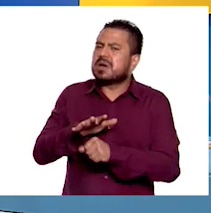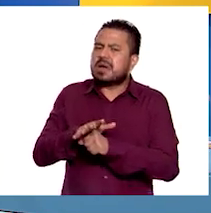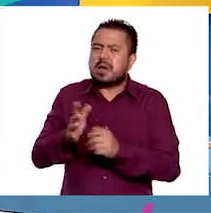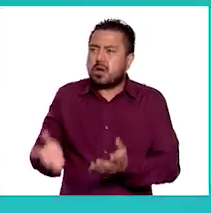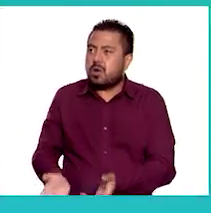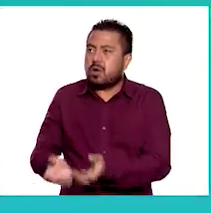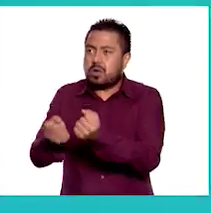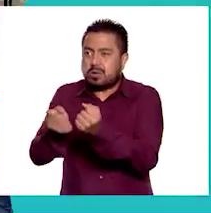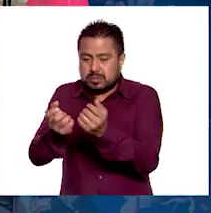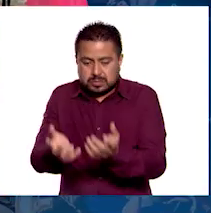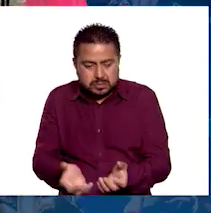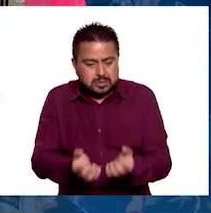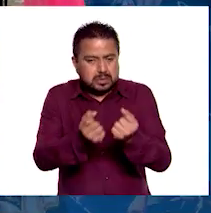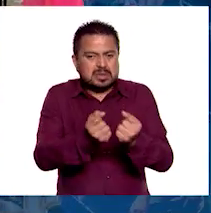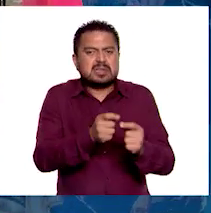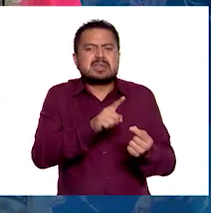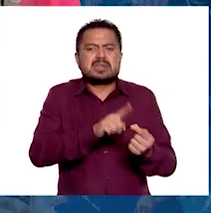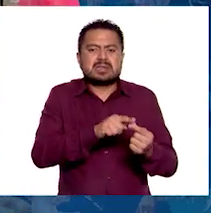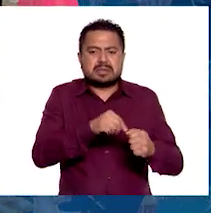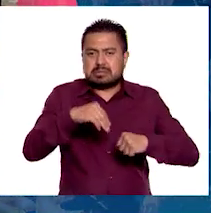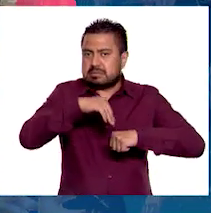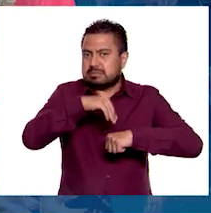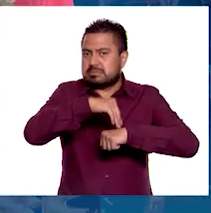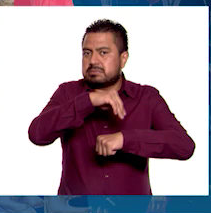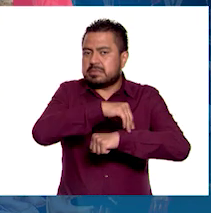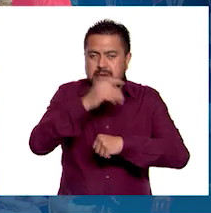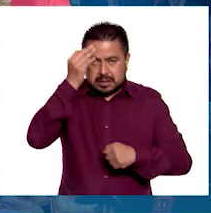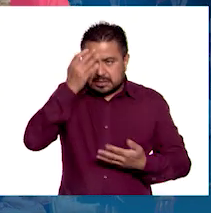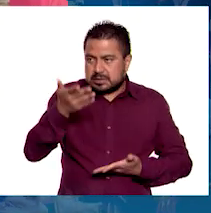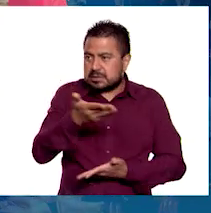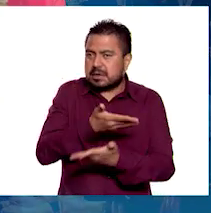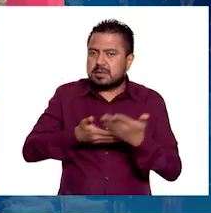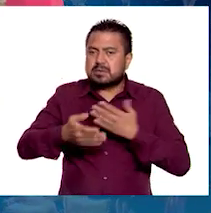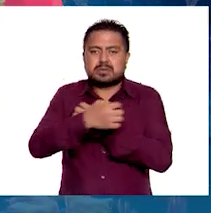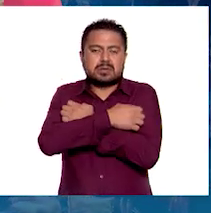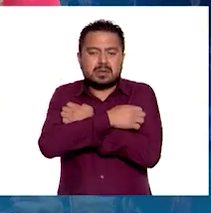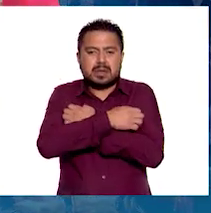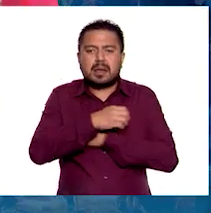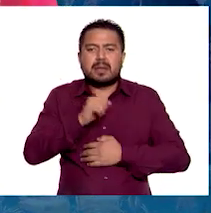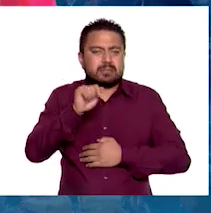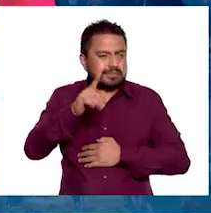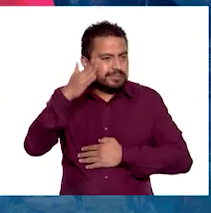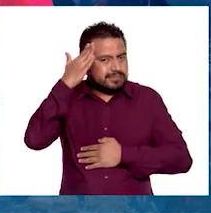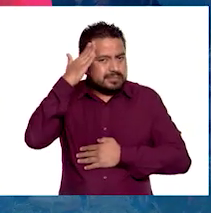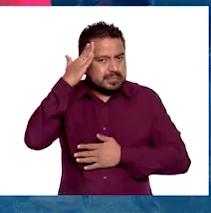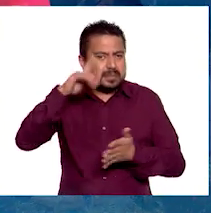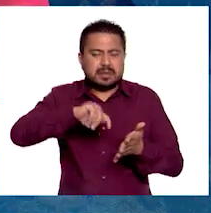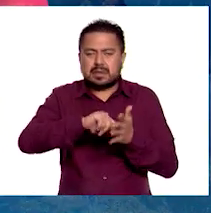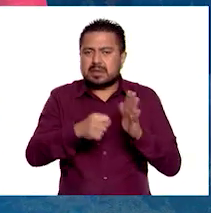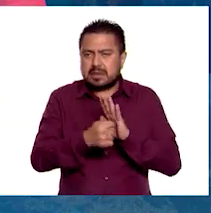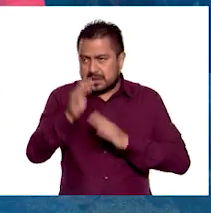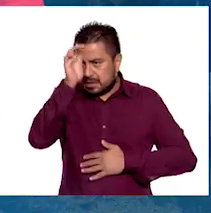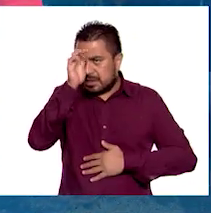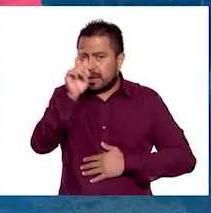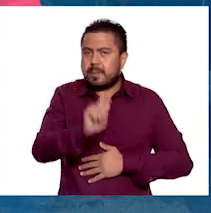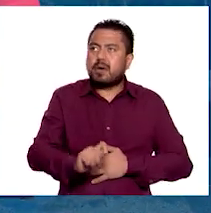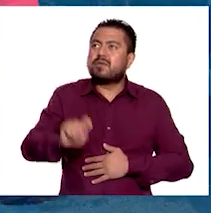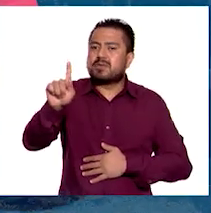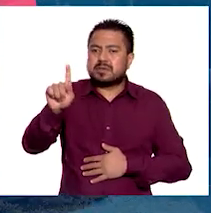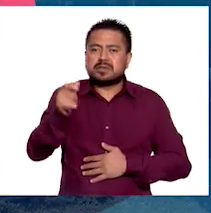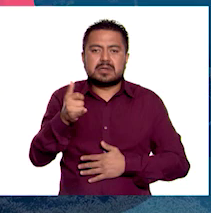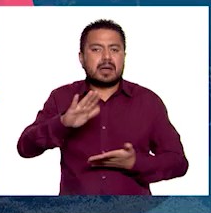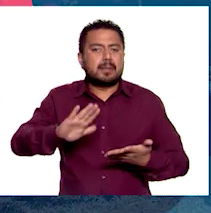sus logros, quienes han incrementado sus accesos a servicios educativos, su capacidad técnica y científica y profesional